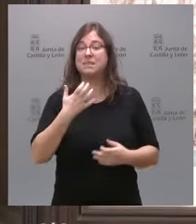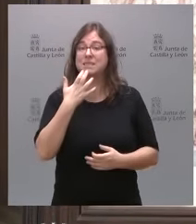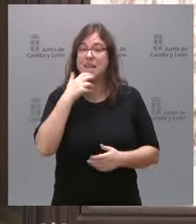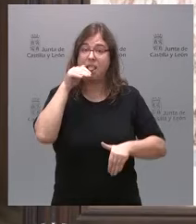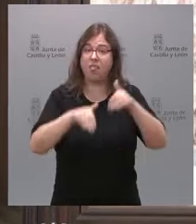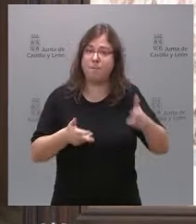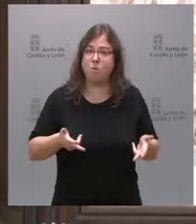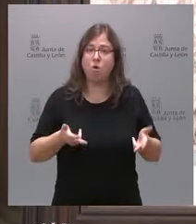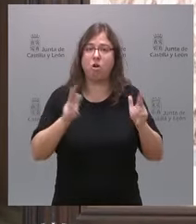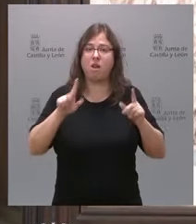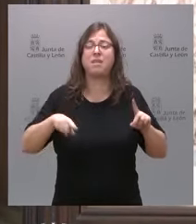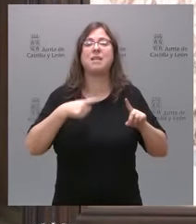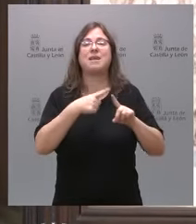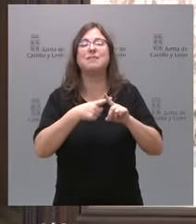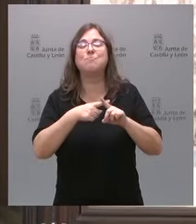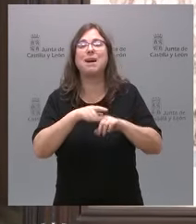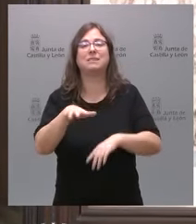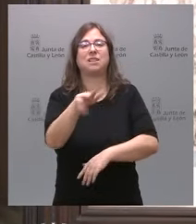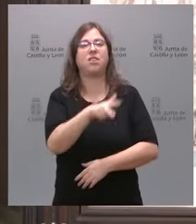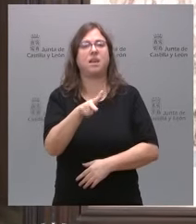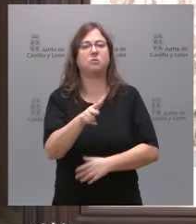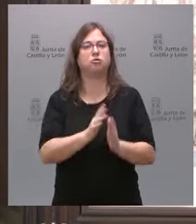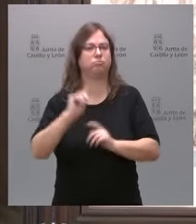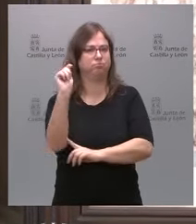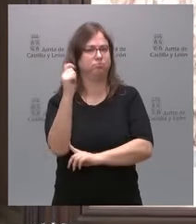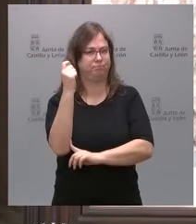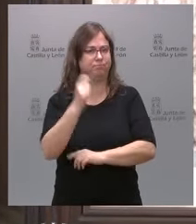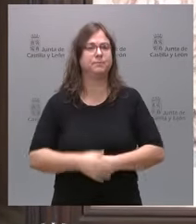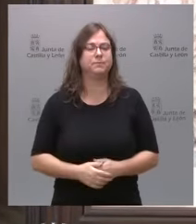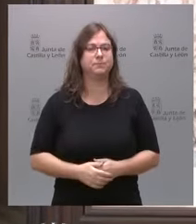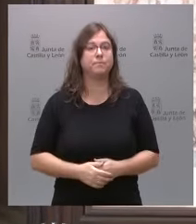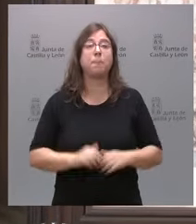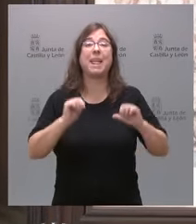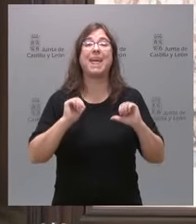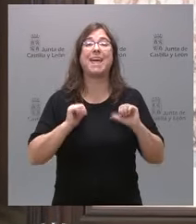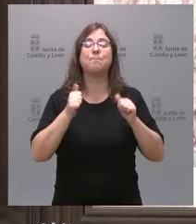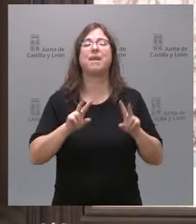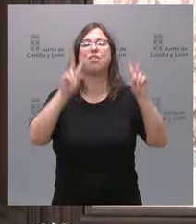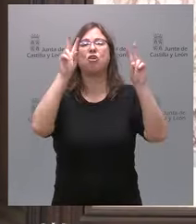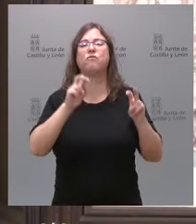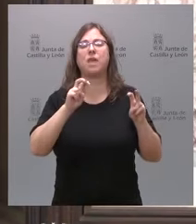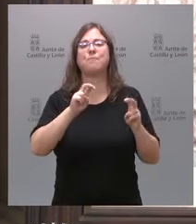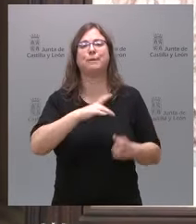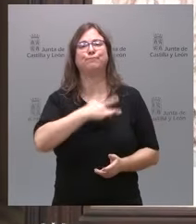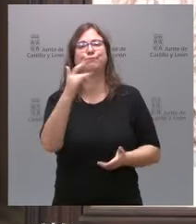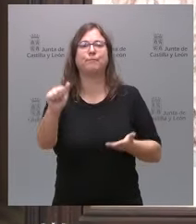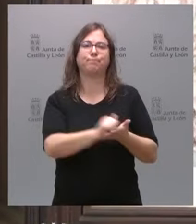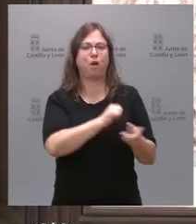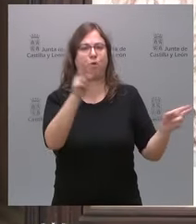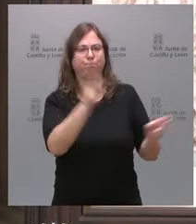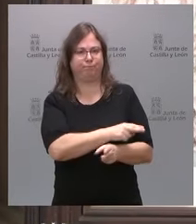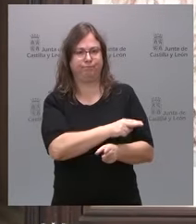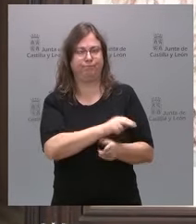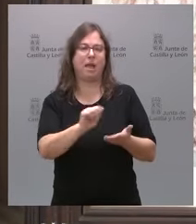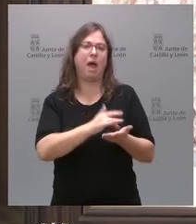democracia y que el Estado de Derecho triunfarán. Empiezo por la amnistía. La amnistía es